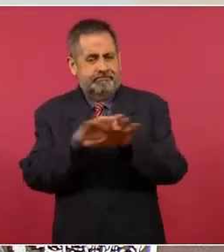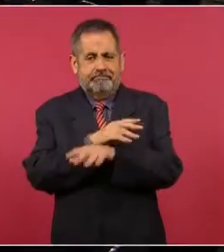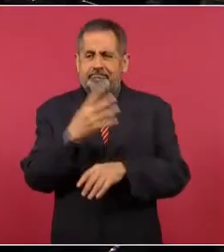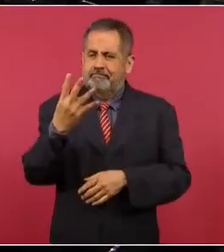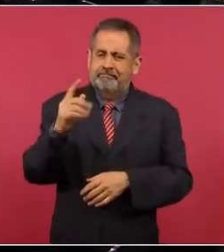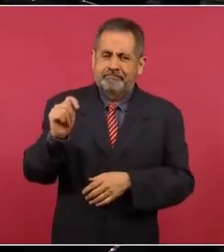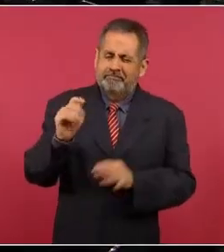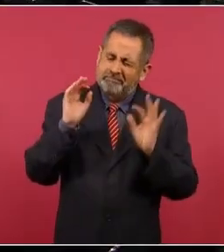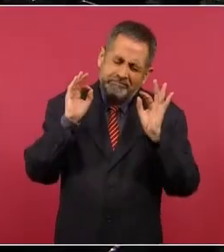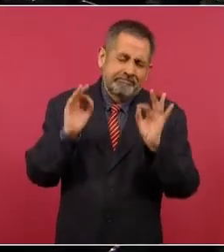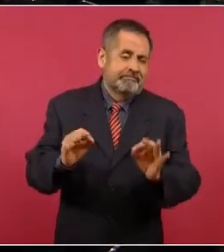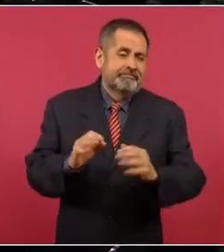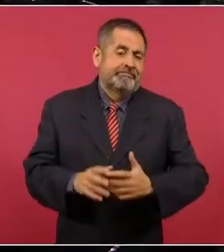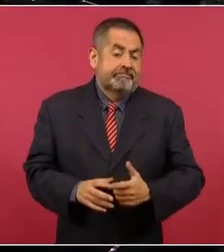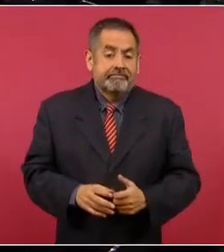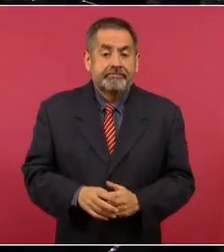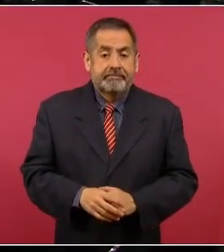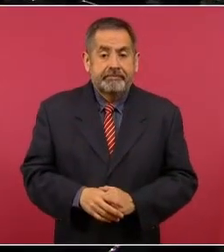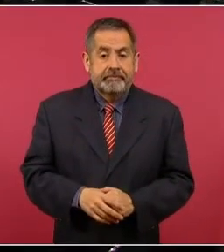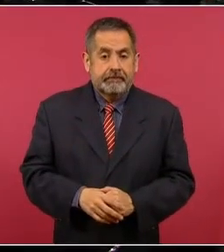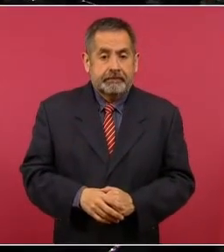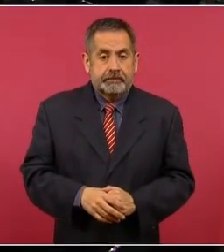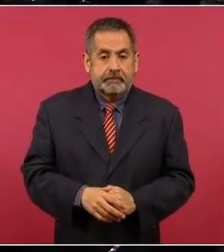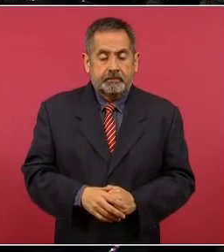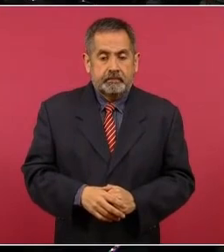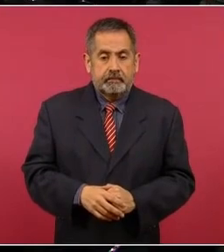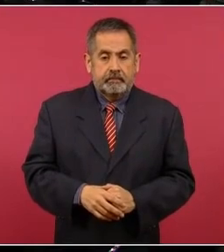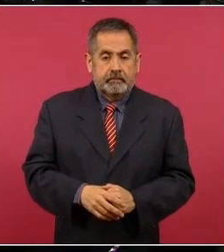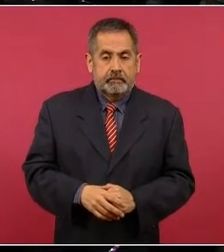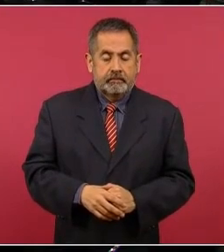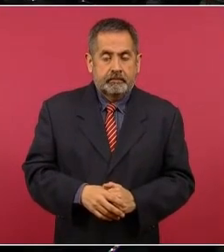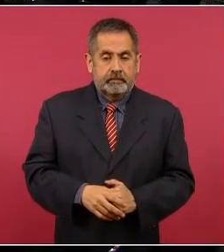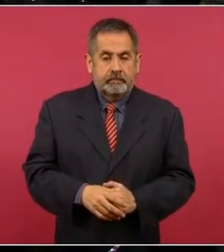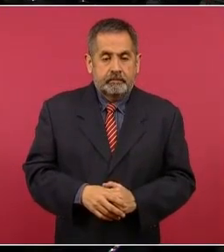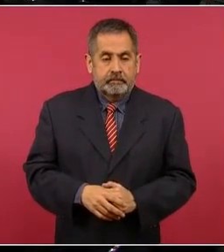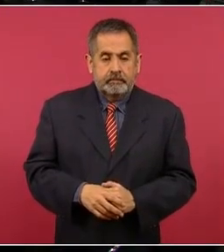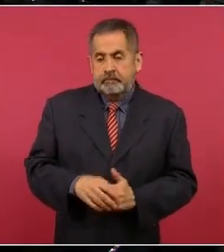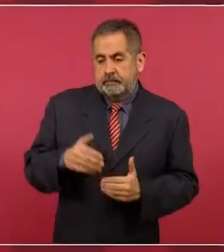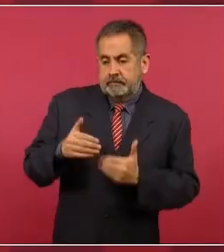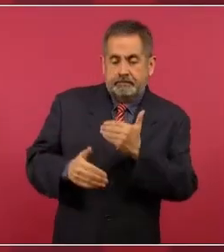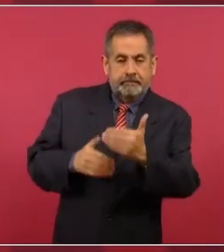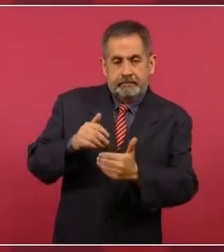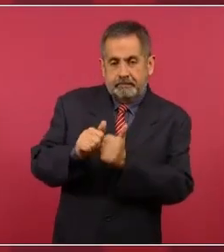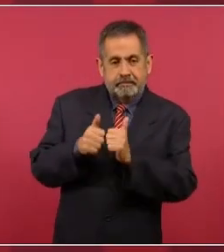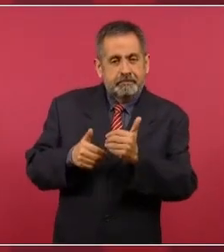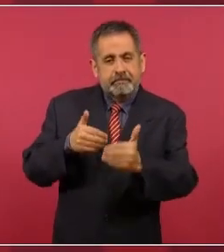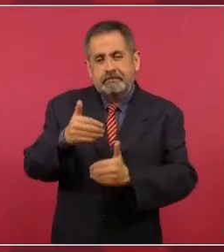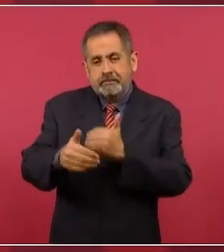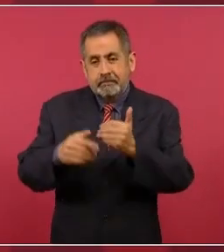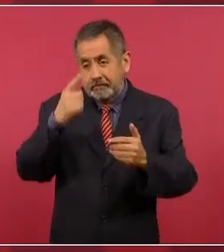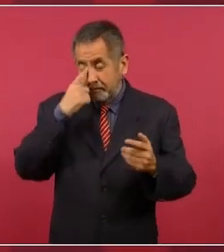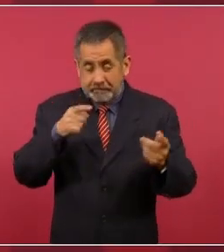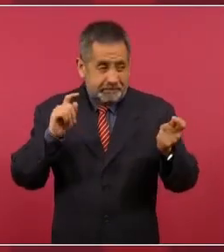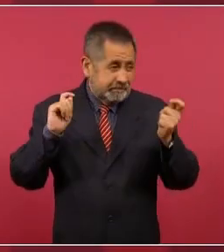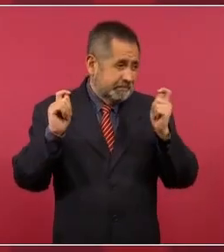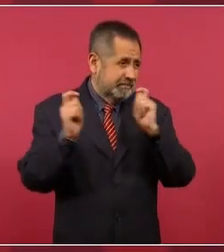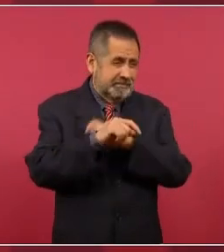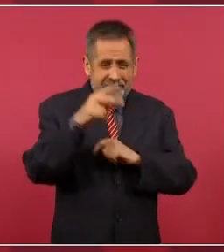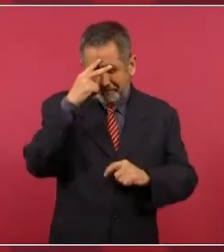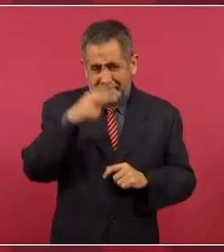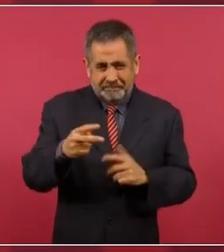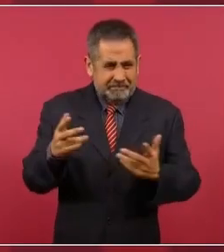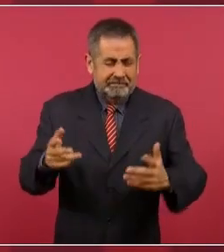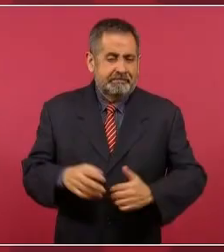el avance en la transformación de México.